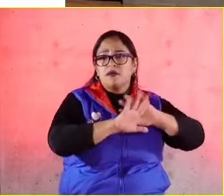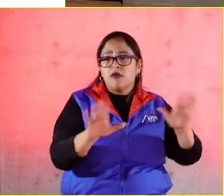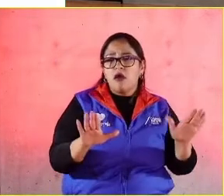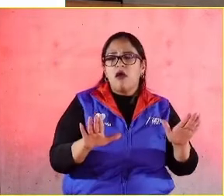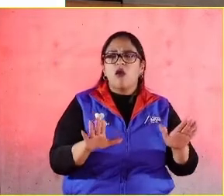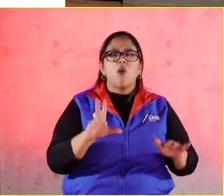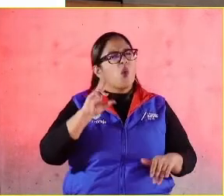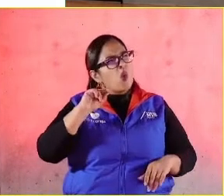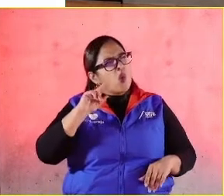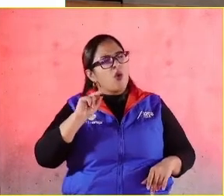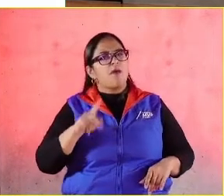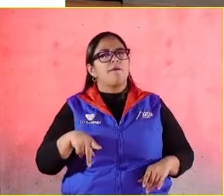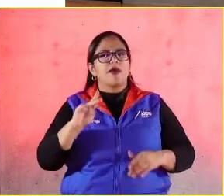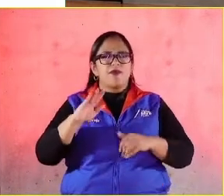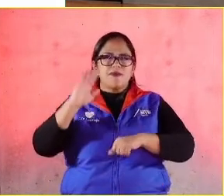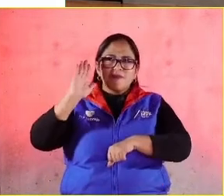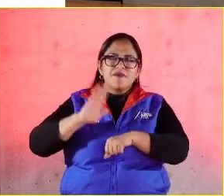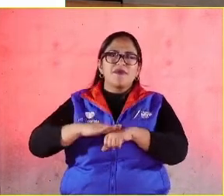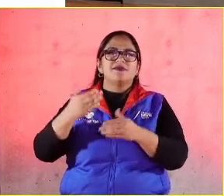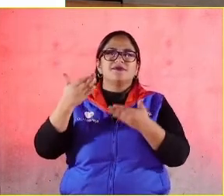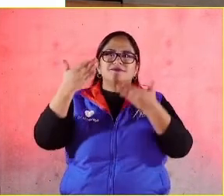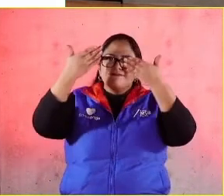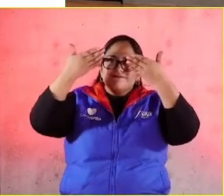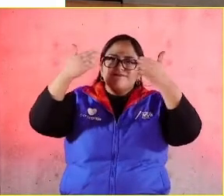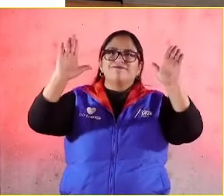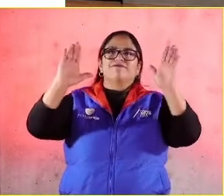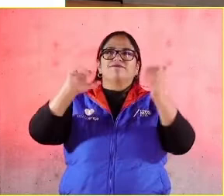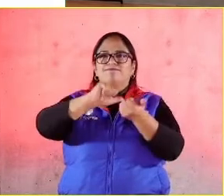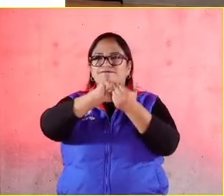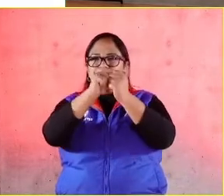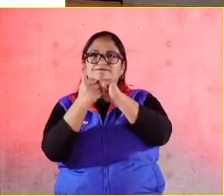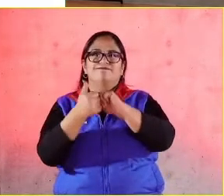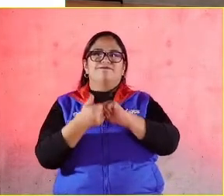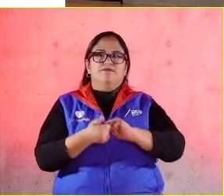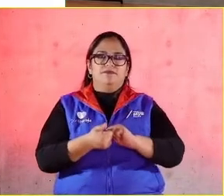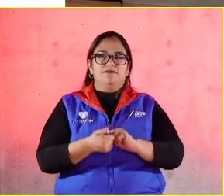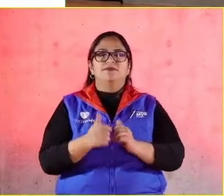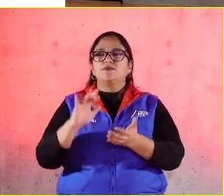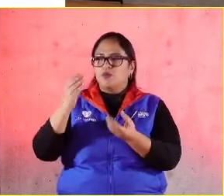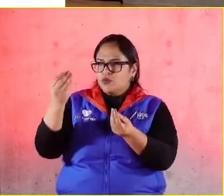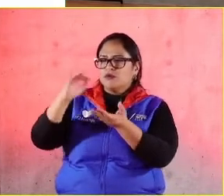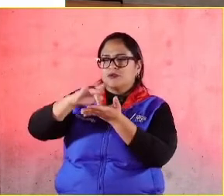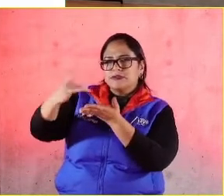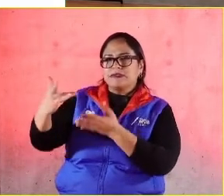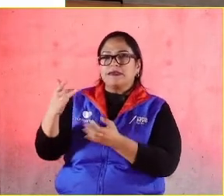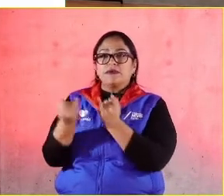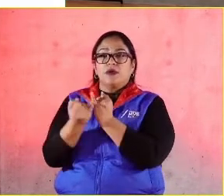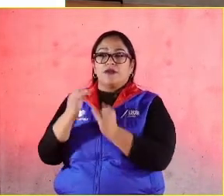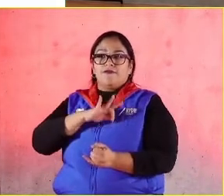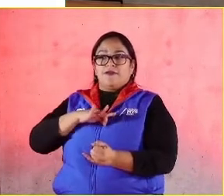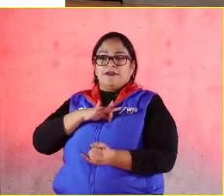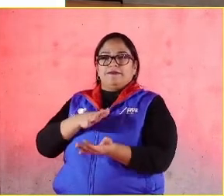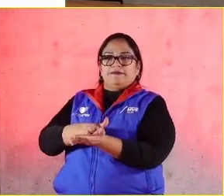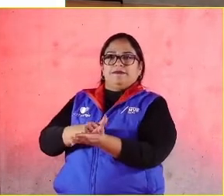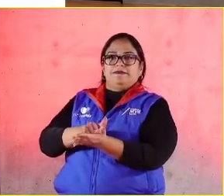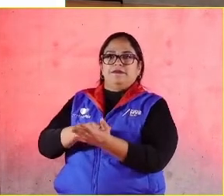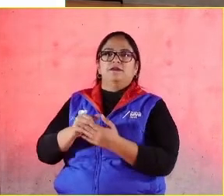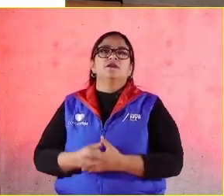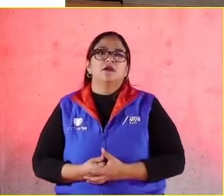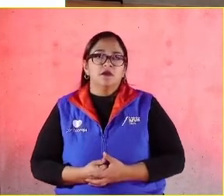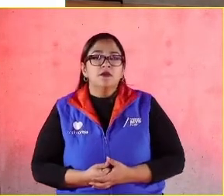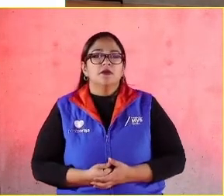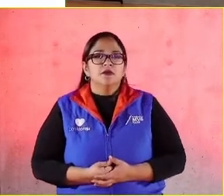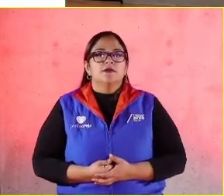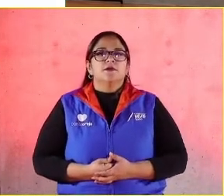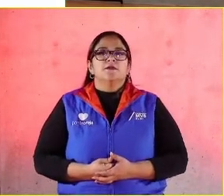es compartir una visión de transformación. Muchas gracias, Evangelina, y felicidades también por la entrega que acaban de hacer